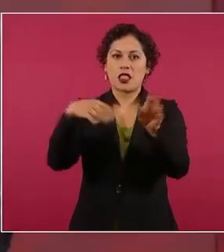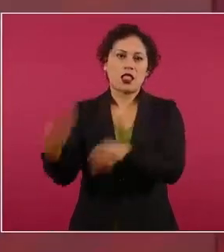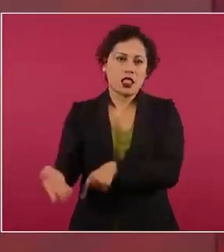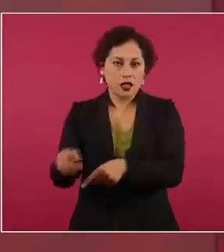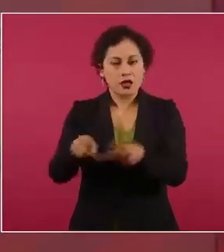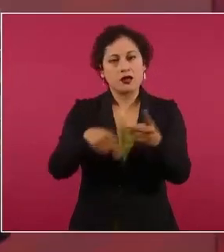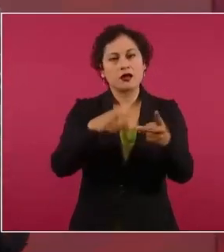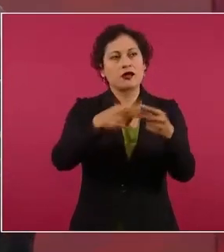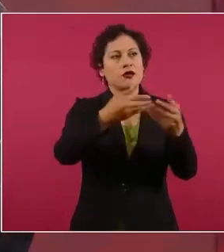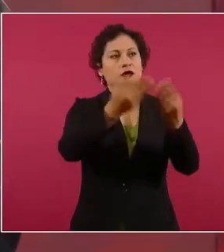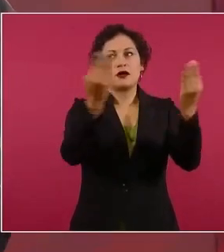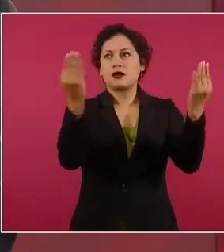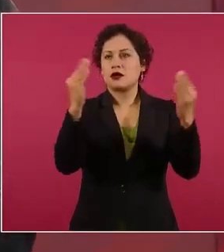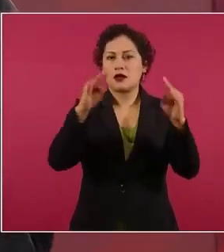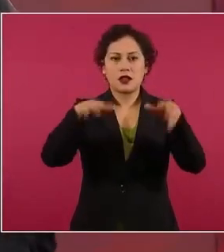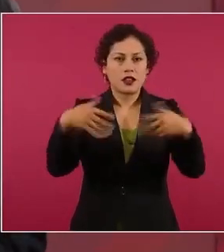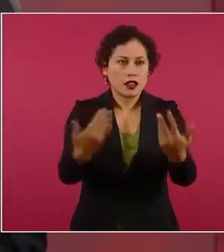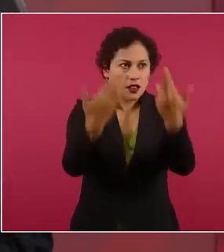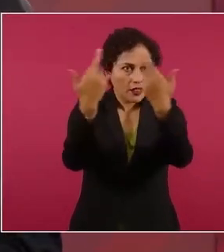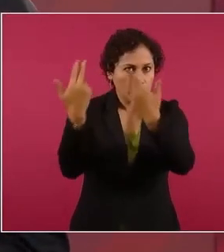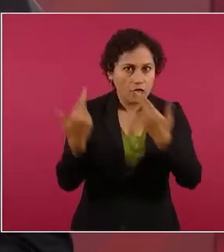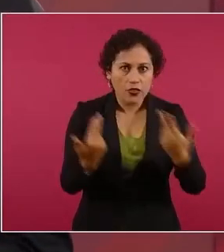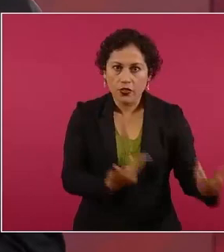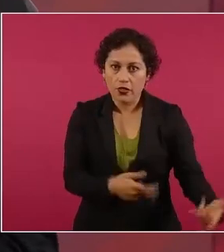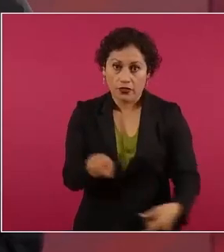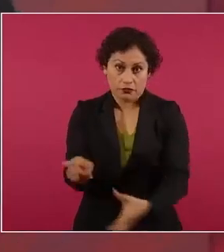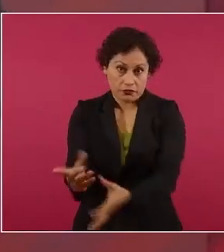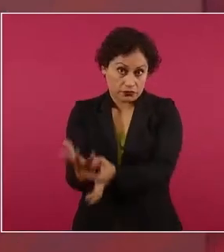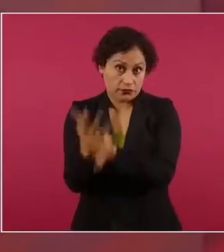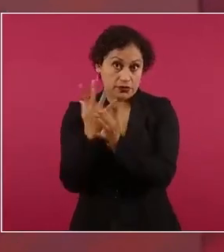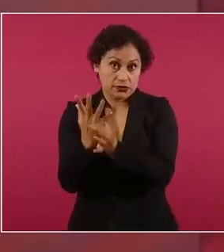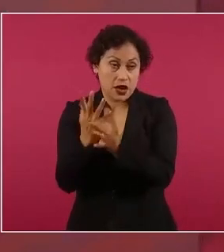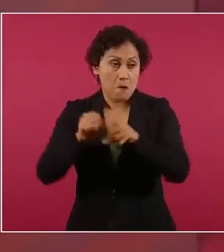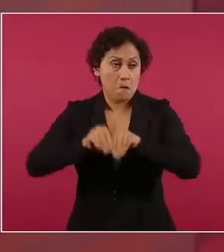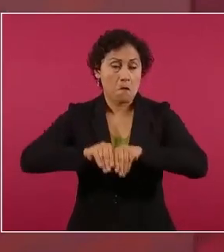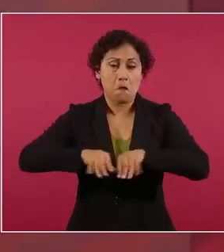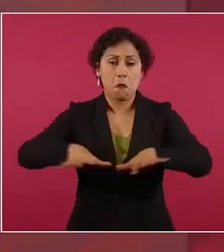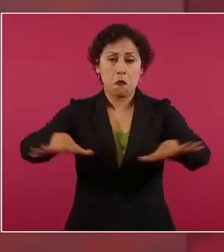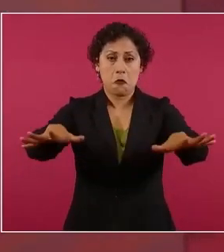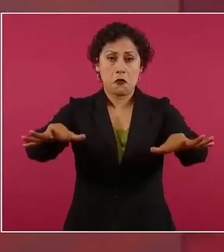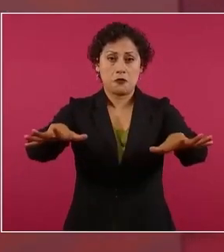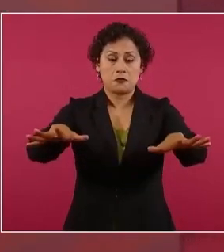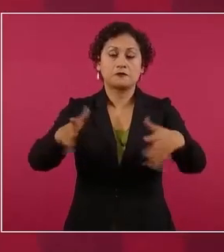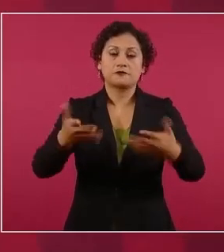eso entonces imponen a Calderón